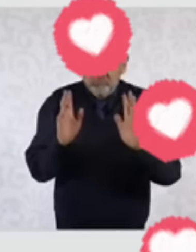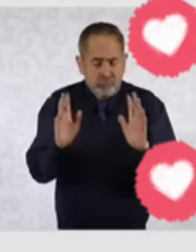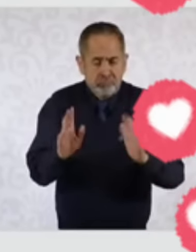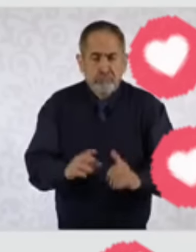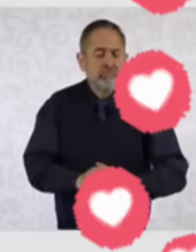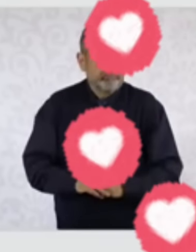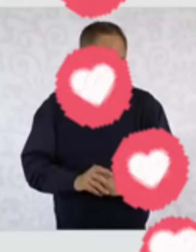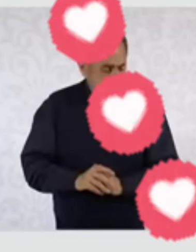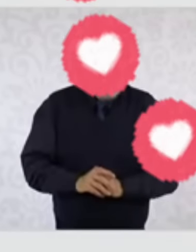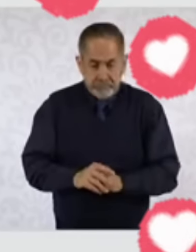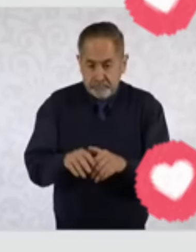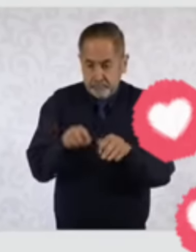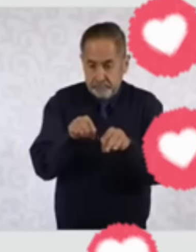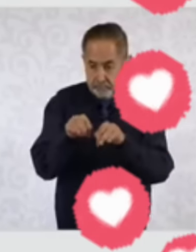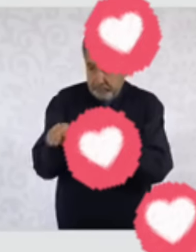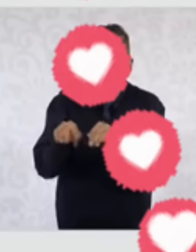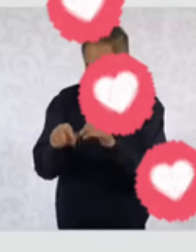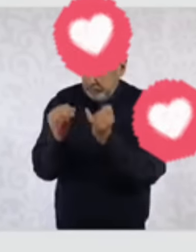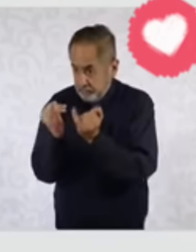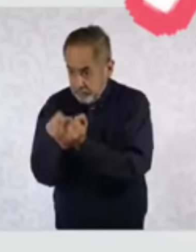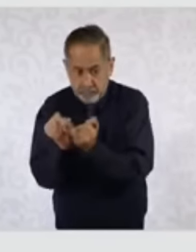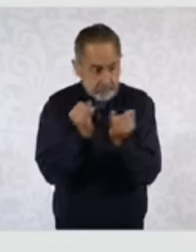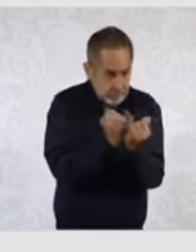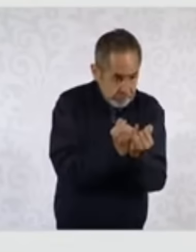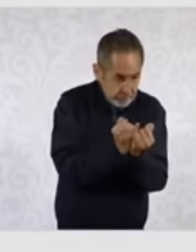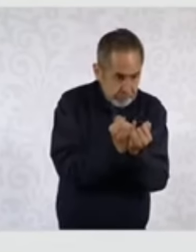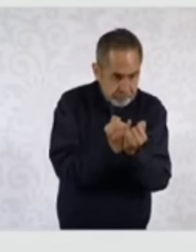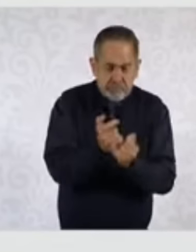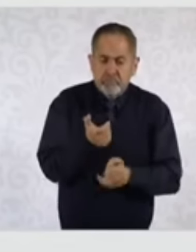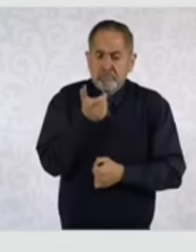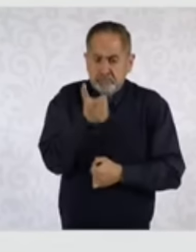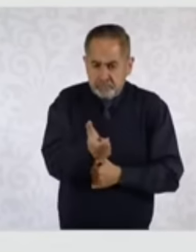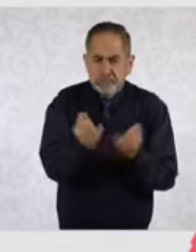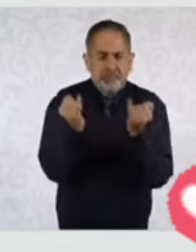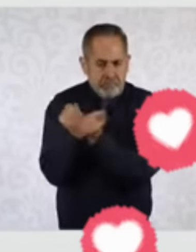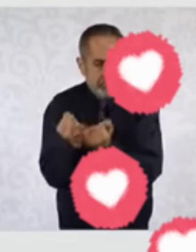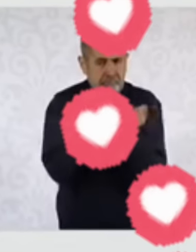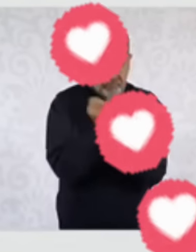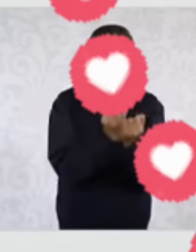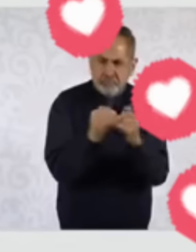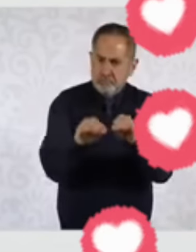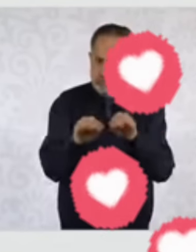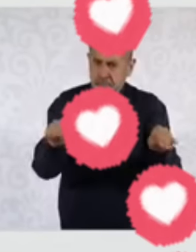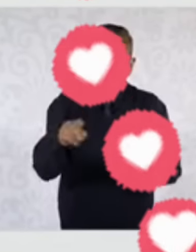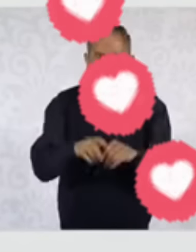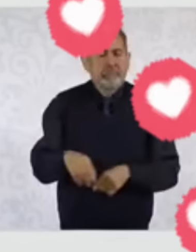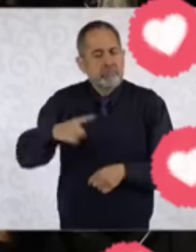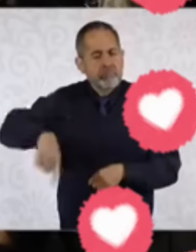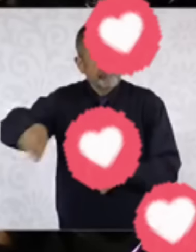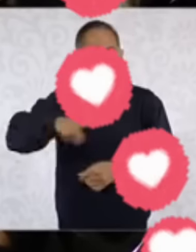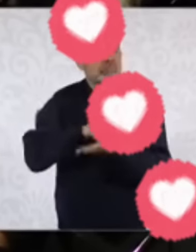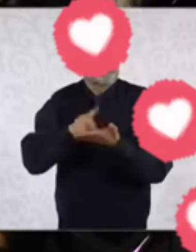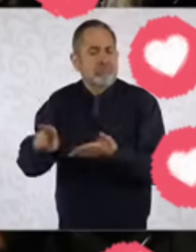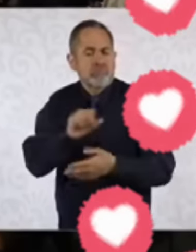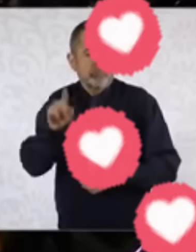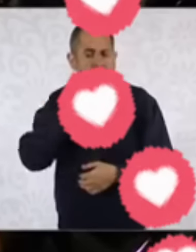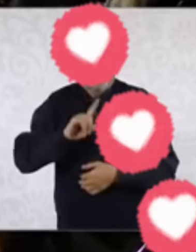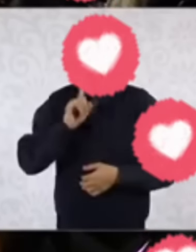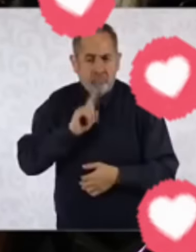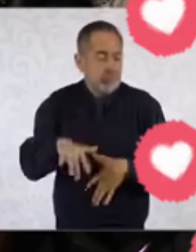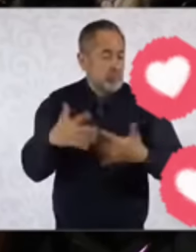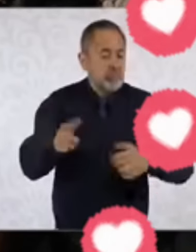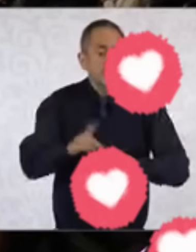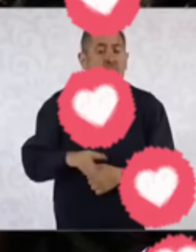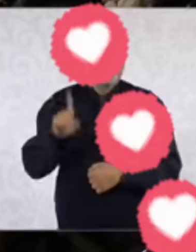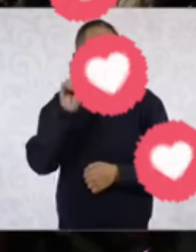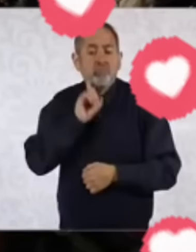Entonces, a trabajo igual, salario igual. Y hay derechos particulares de las mujeres también. Pues las mujeres somos